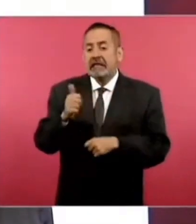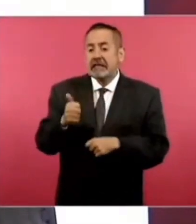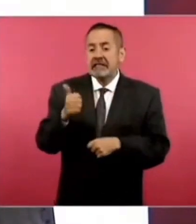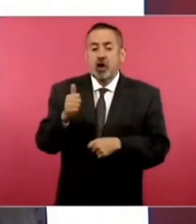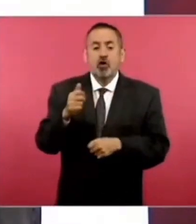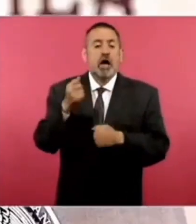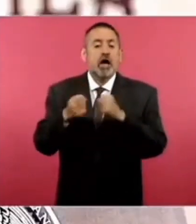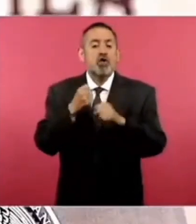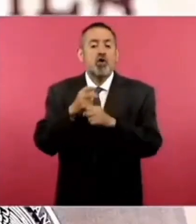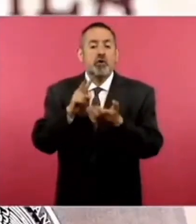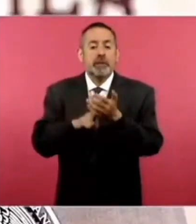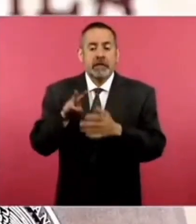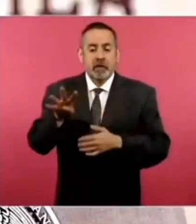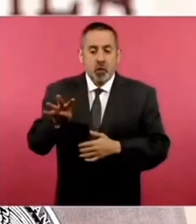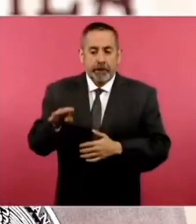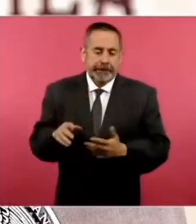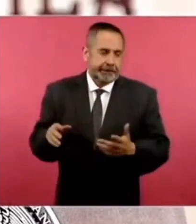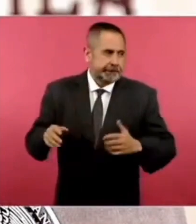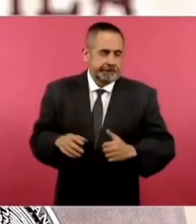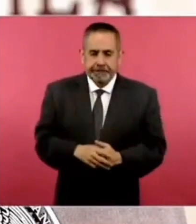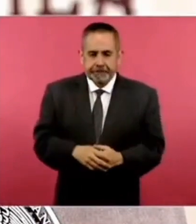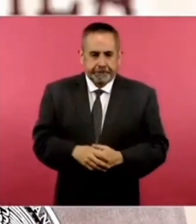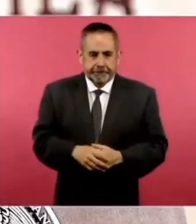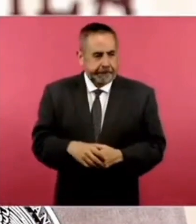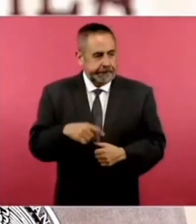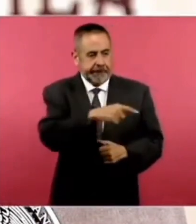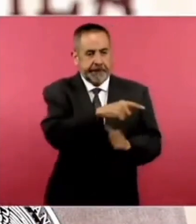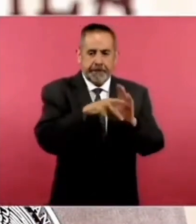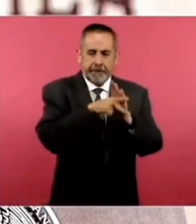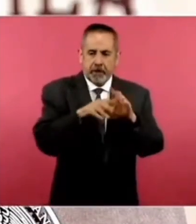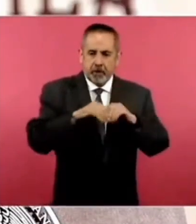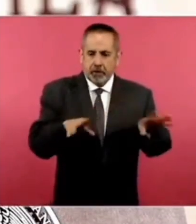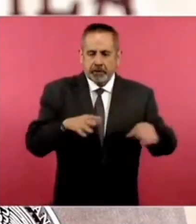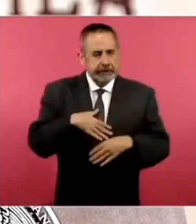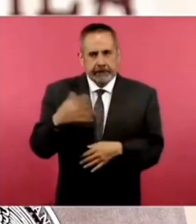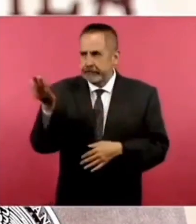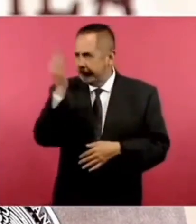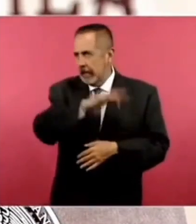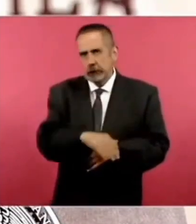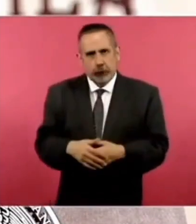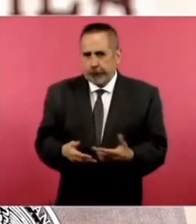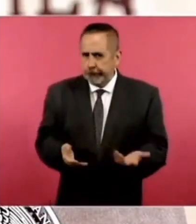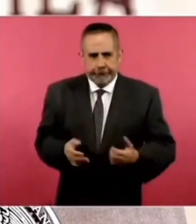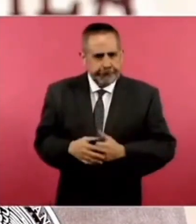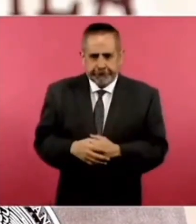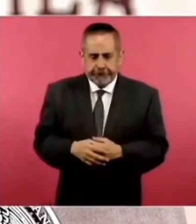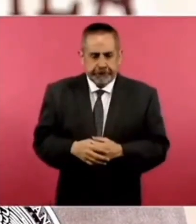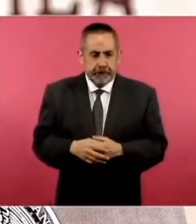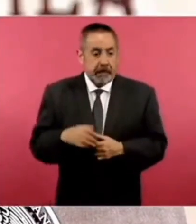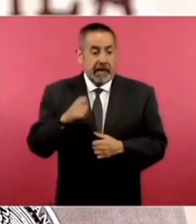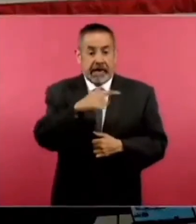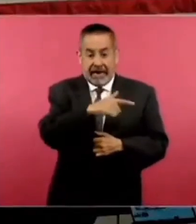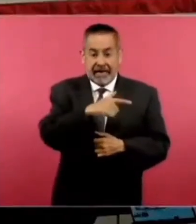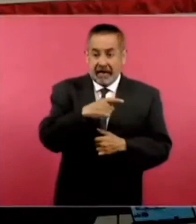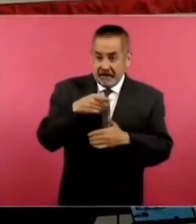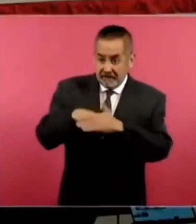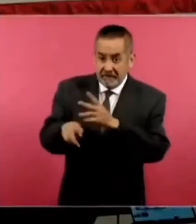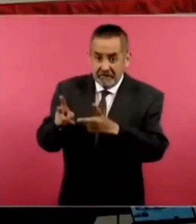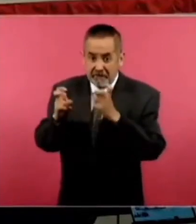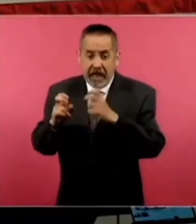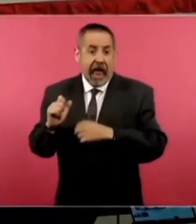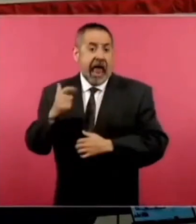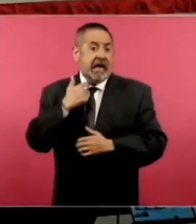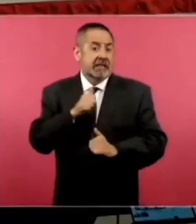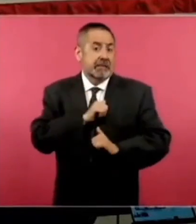2019. Bueno, hay que decir que esto que dice el diario Reforma es falso, que el asaltante haya sido un militar. Queremos